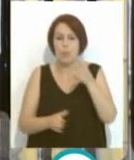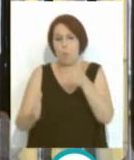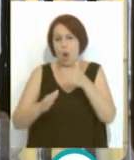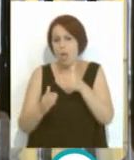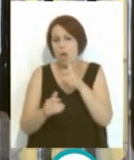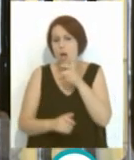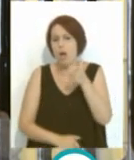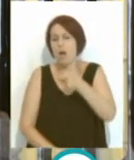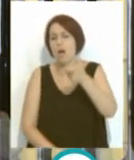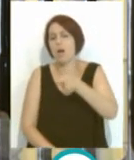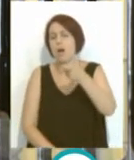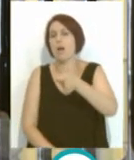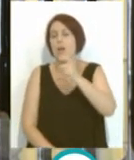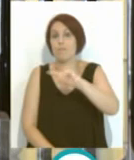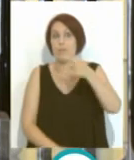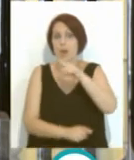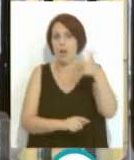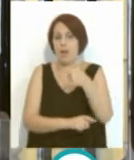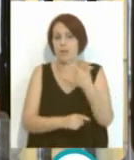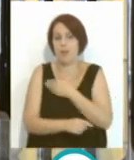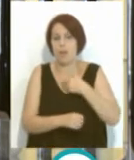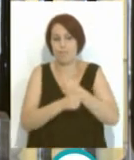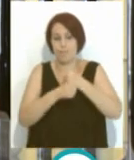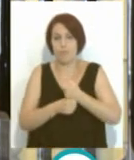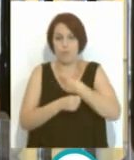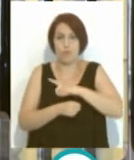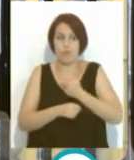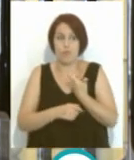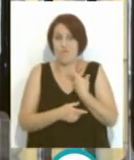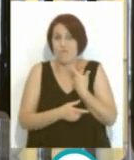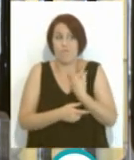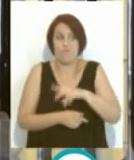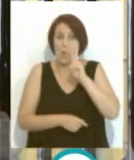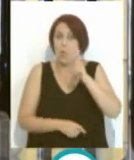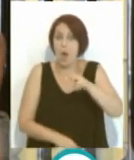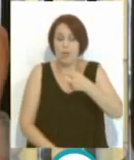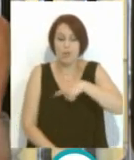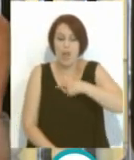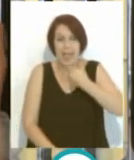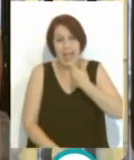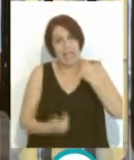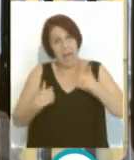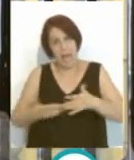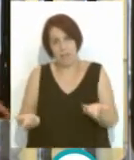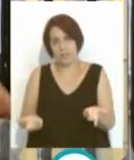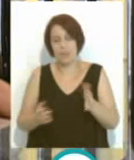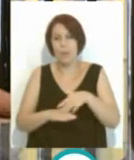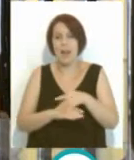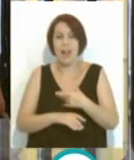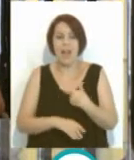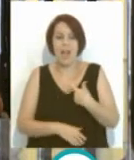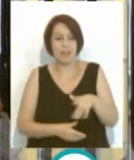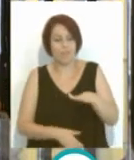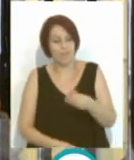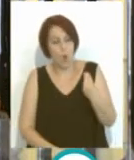temporadas en primera, que se asiente que es lo que no hemos disfrutado. Correcto, que ya tenemos una dada, ¿sabes? Y sobre todo para los que vienen